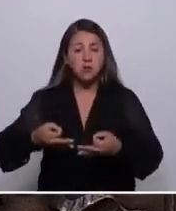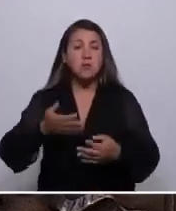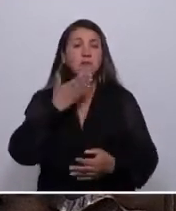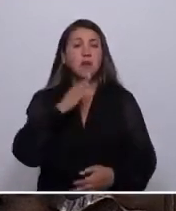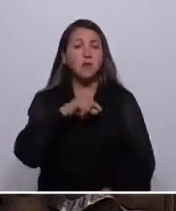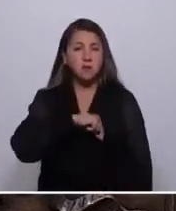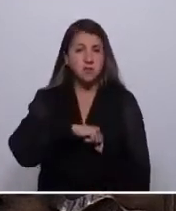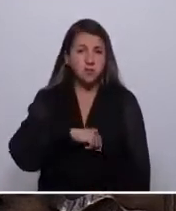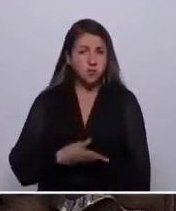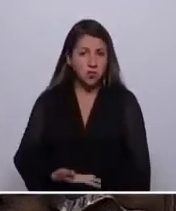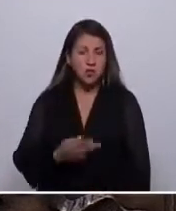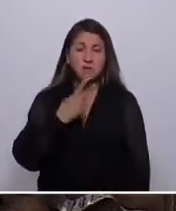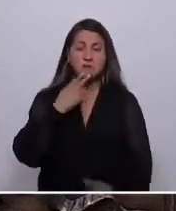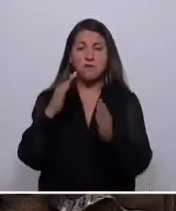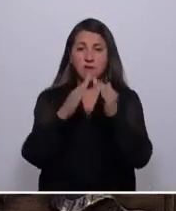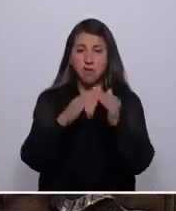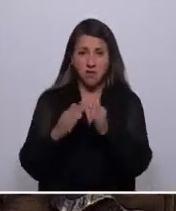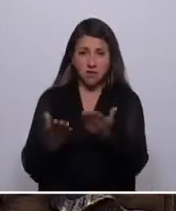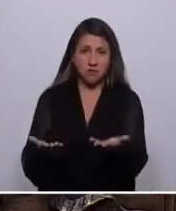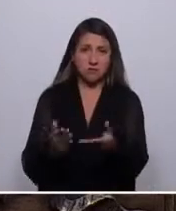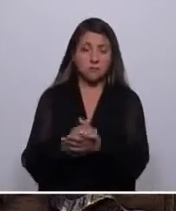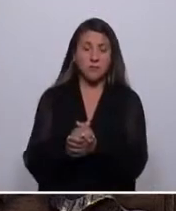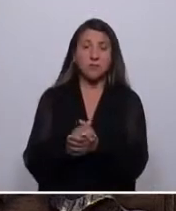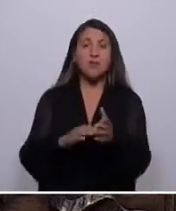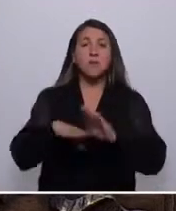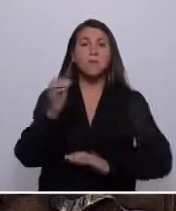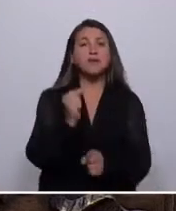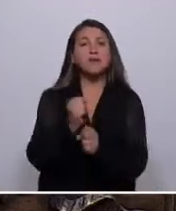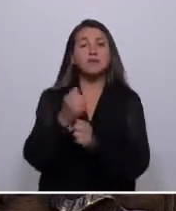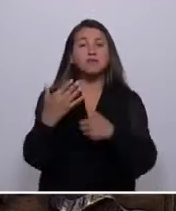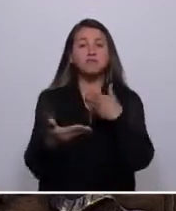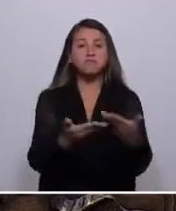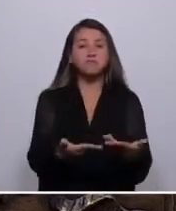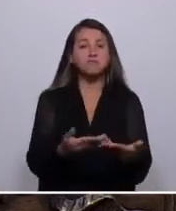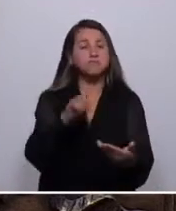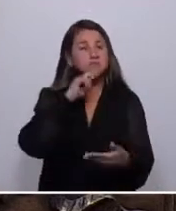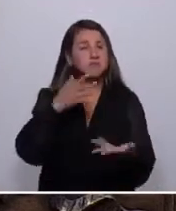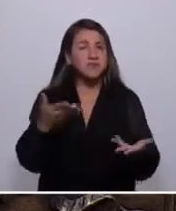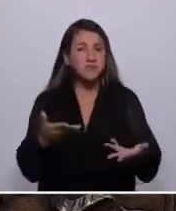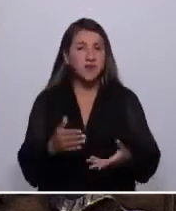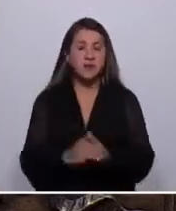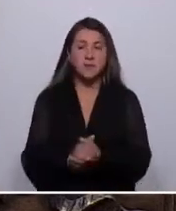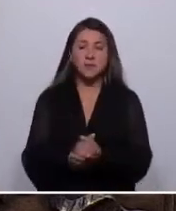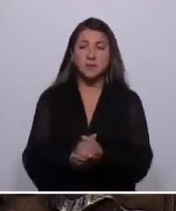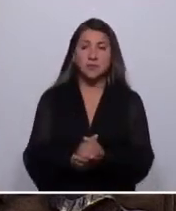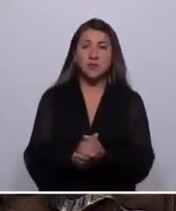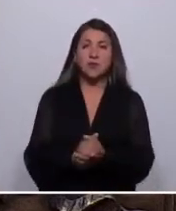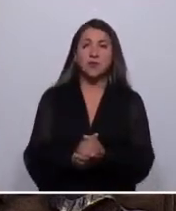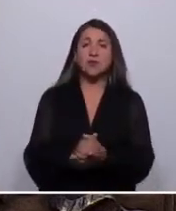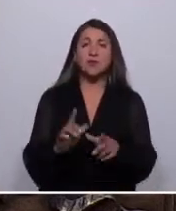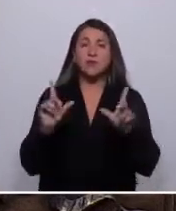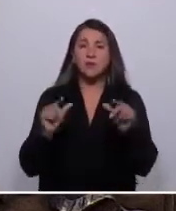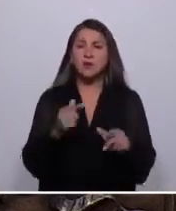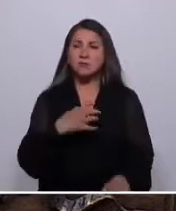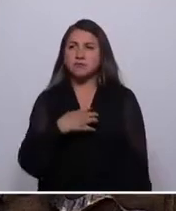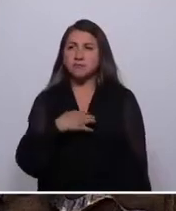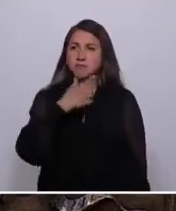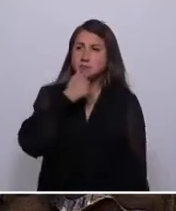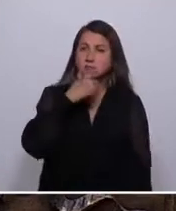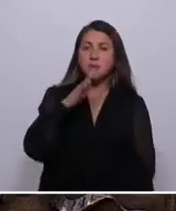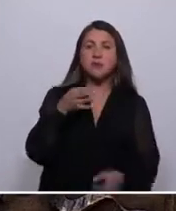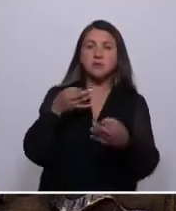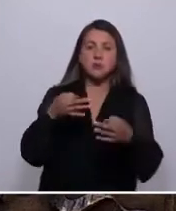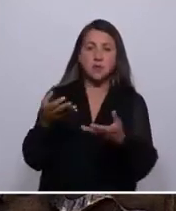pensiones, vivienda. Más empleo, en pocas palabras, menos incertidumbre y más certezas.